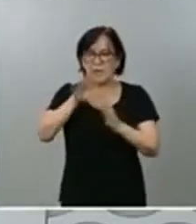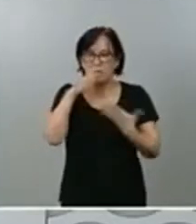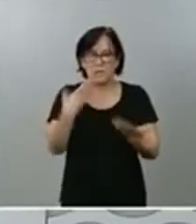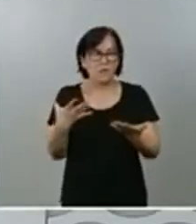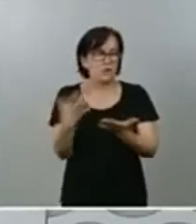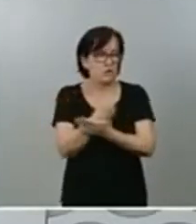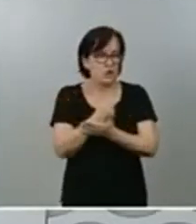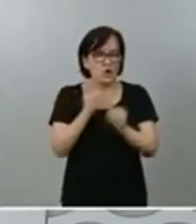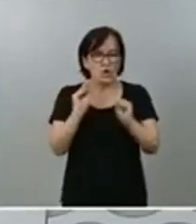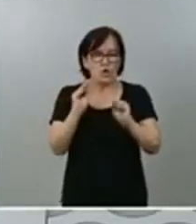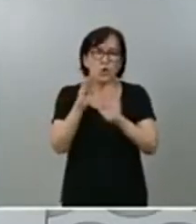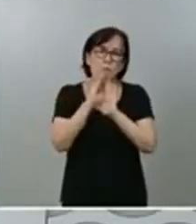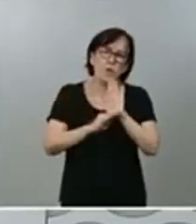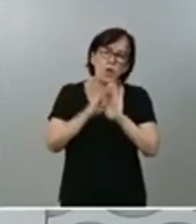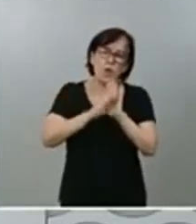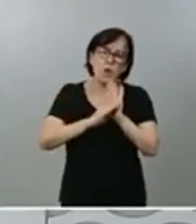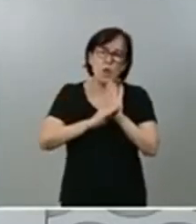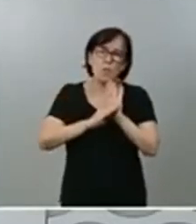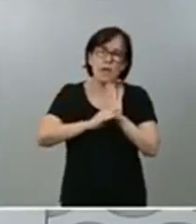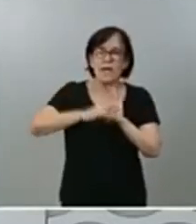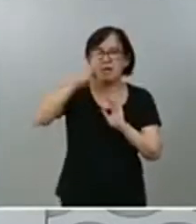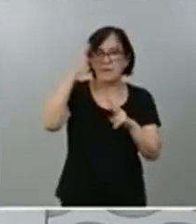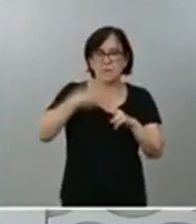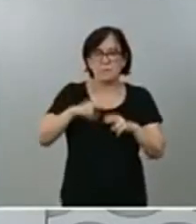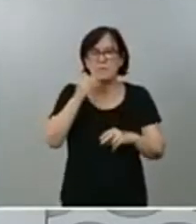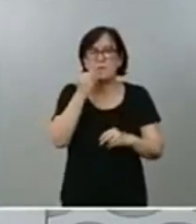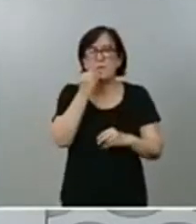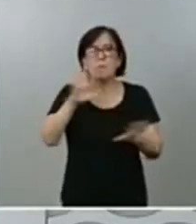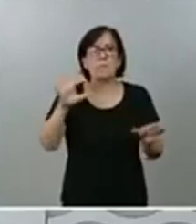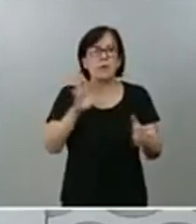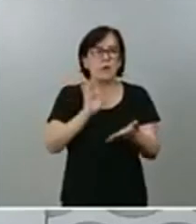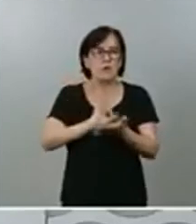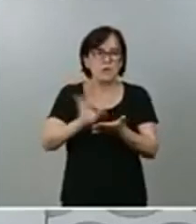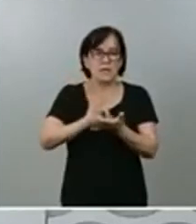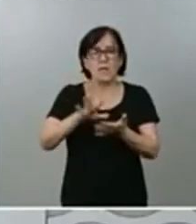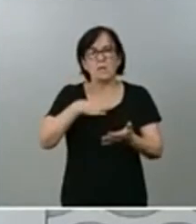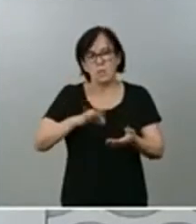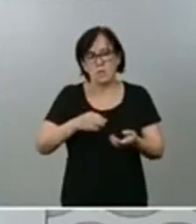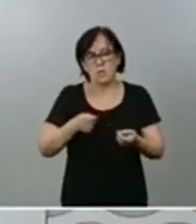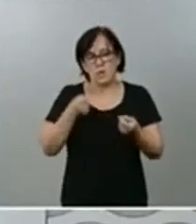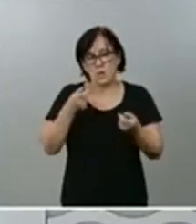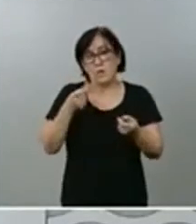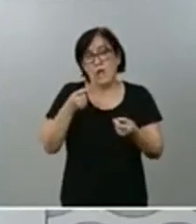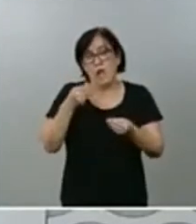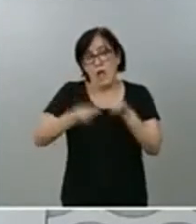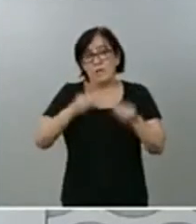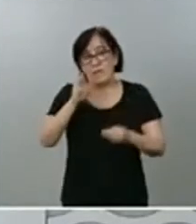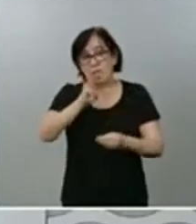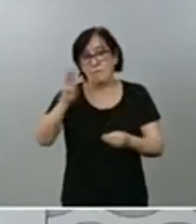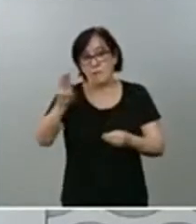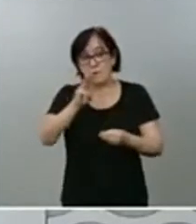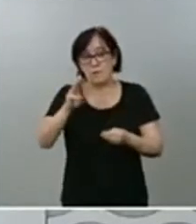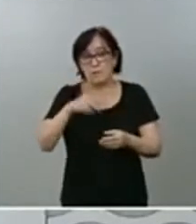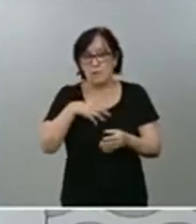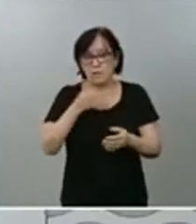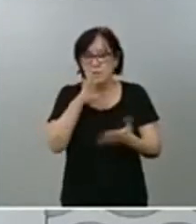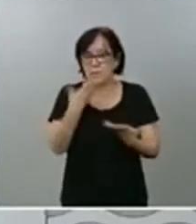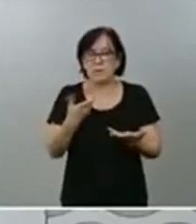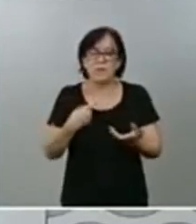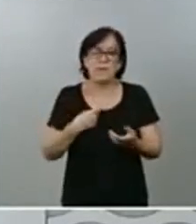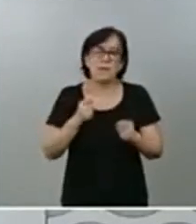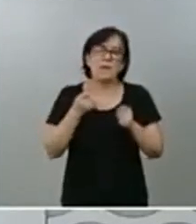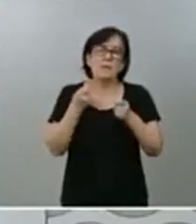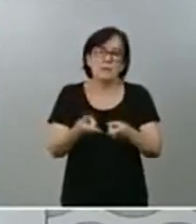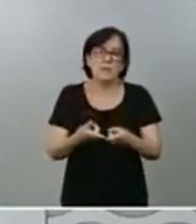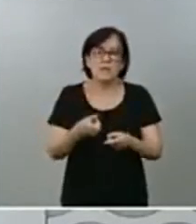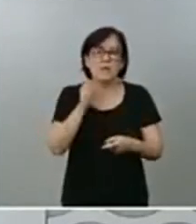programa ideológico es el mejor servicio que puede prestar el Partido Popular al país y, por tanto, contribuir también no